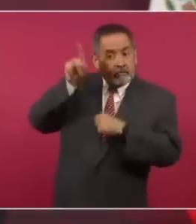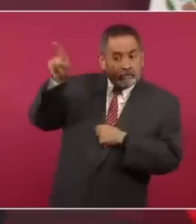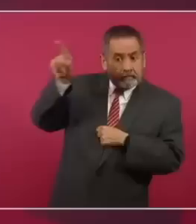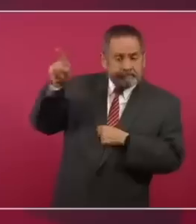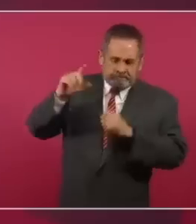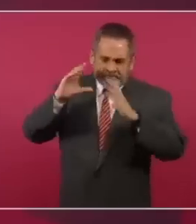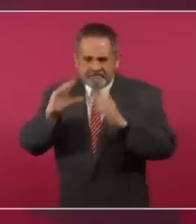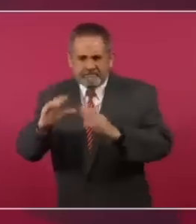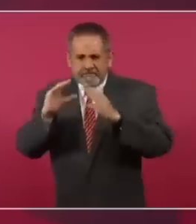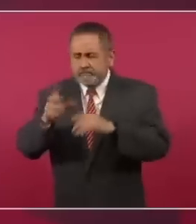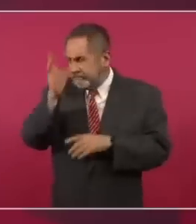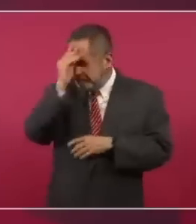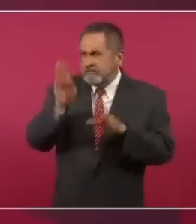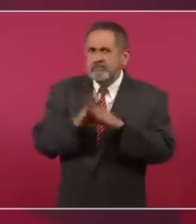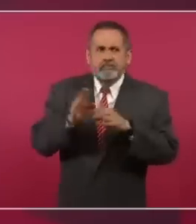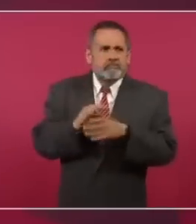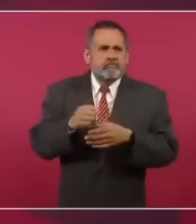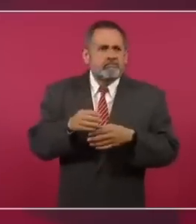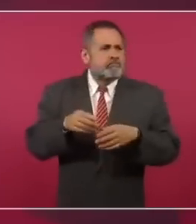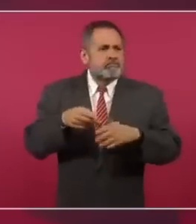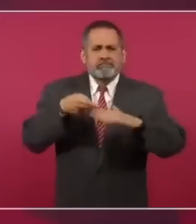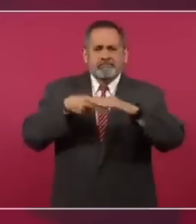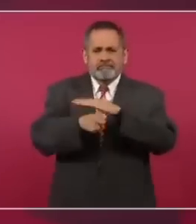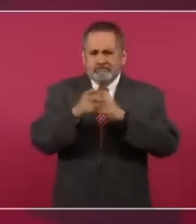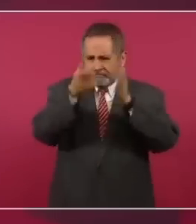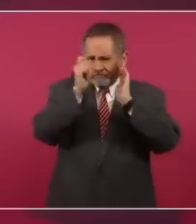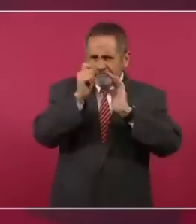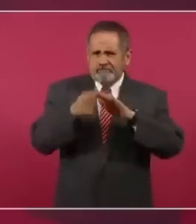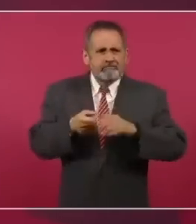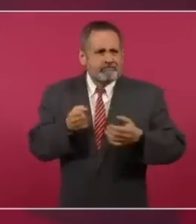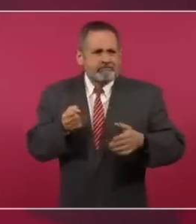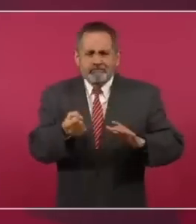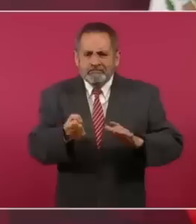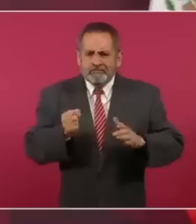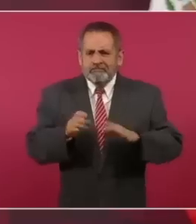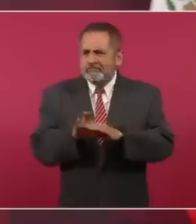es una labor importante. Pero